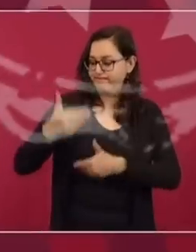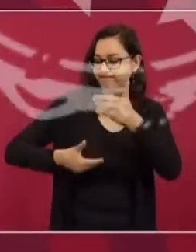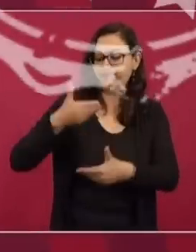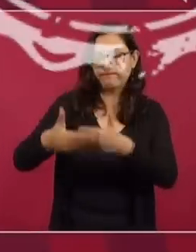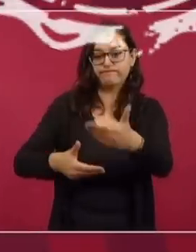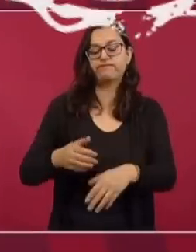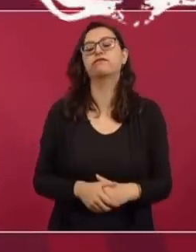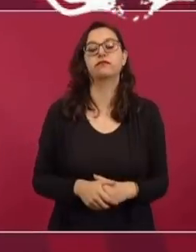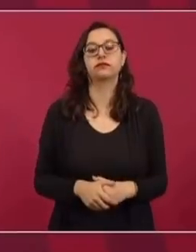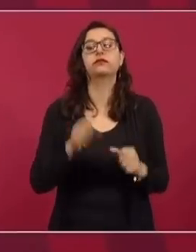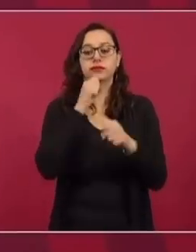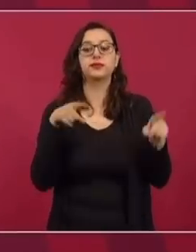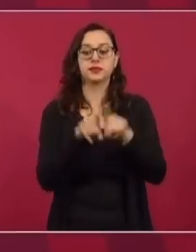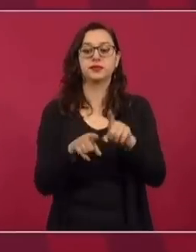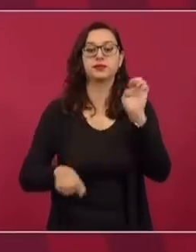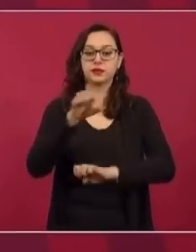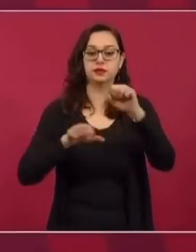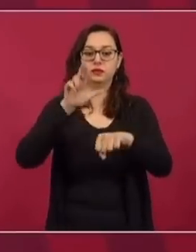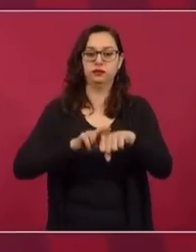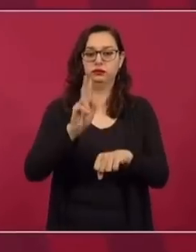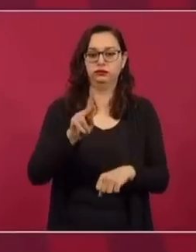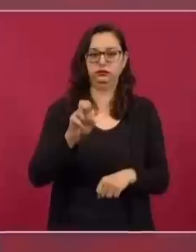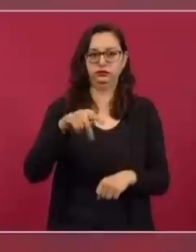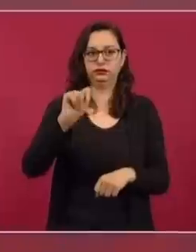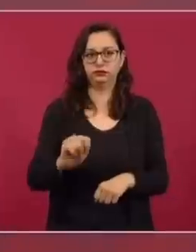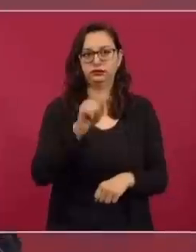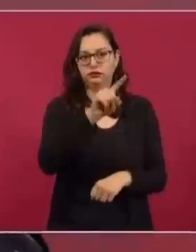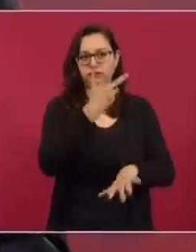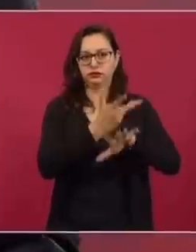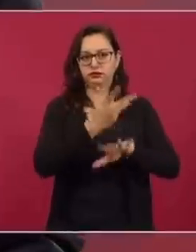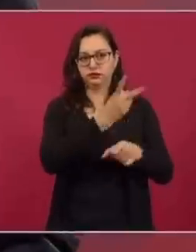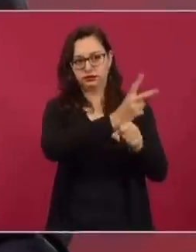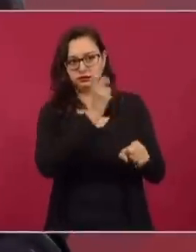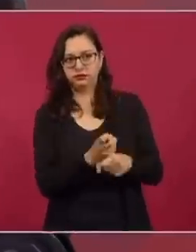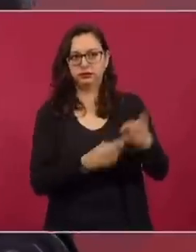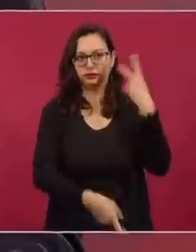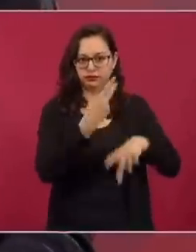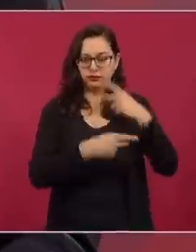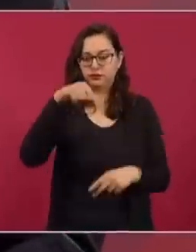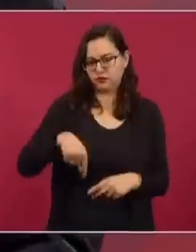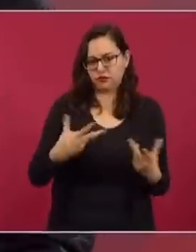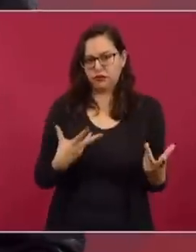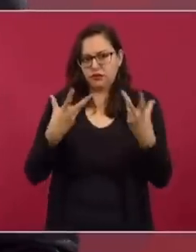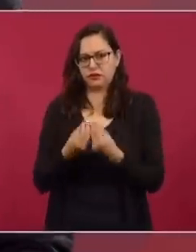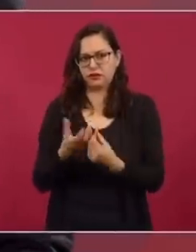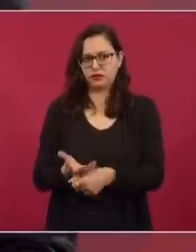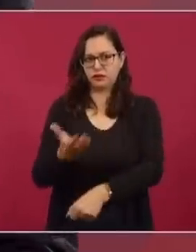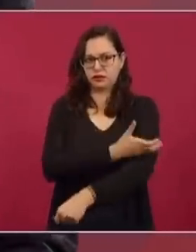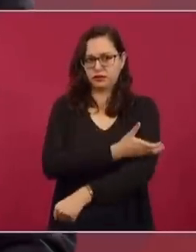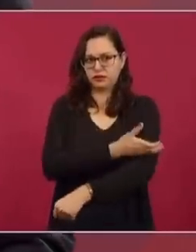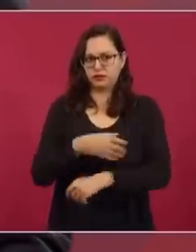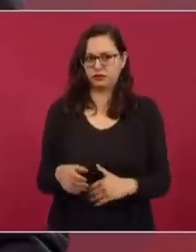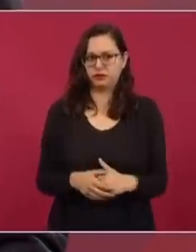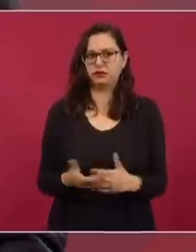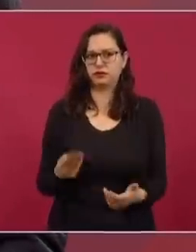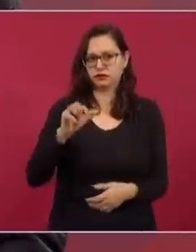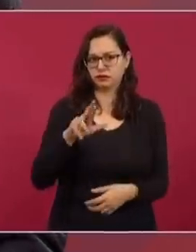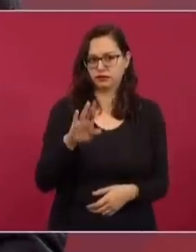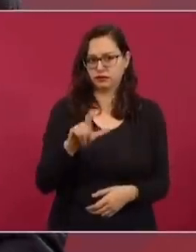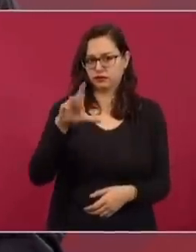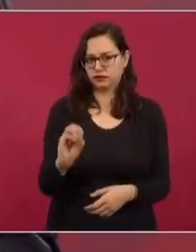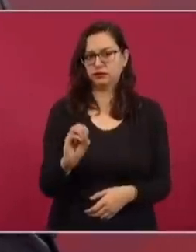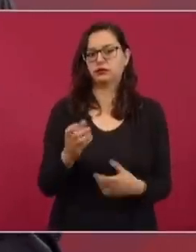Invitamos al embajador Ken Salazar, embajador de Estados Unidos en México, y nos acompañó con Marcelo Ebrard.